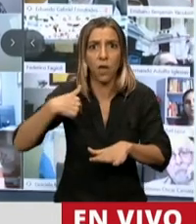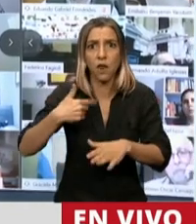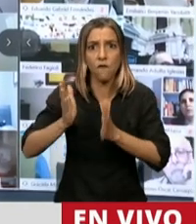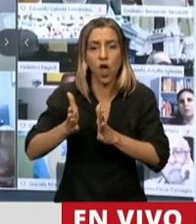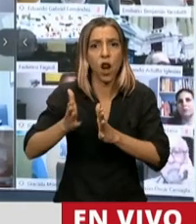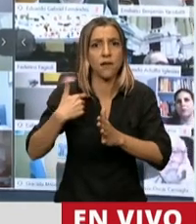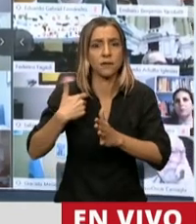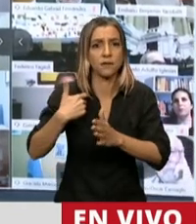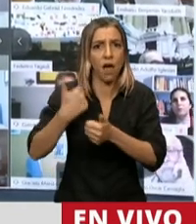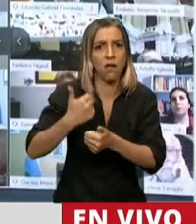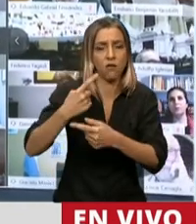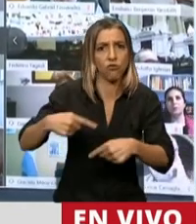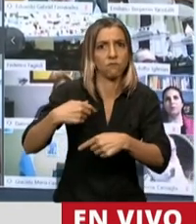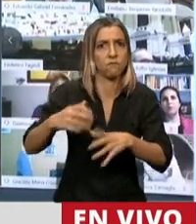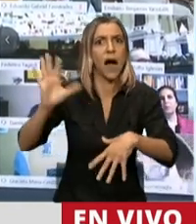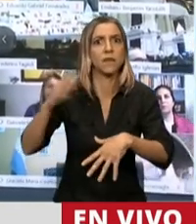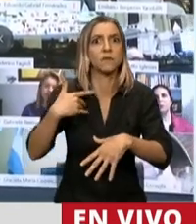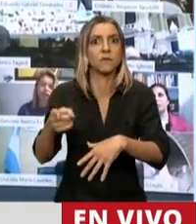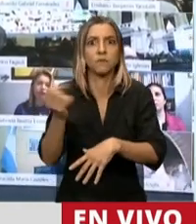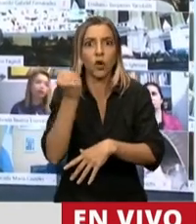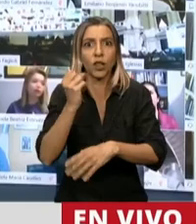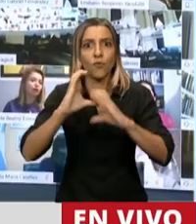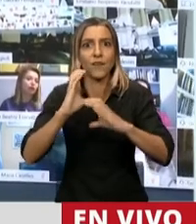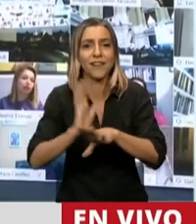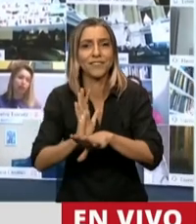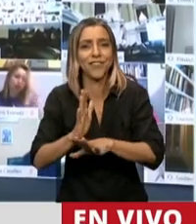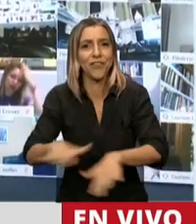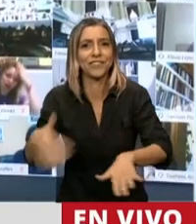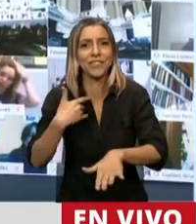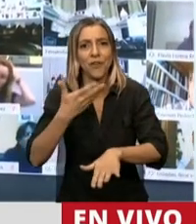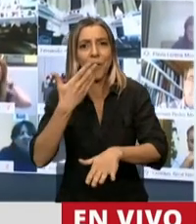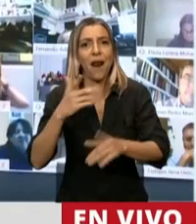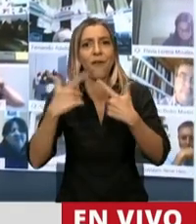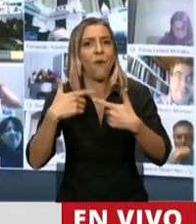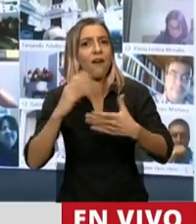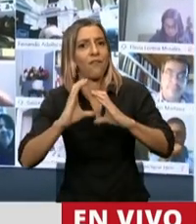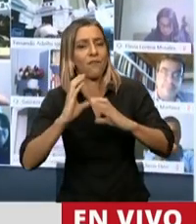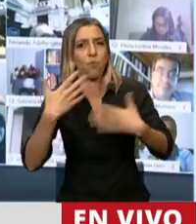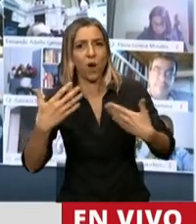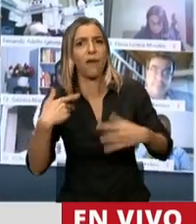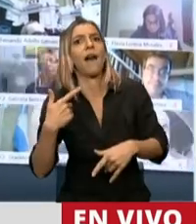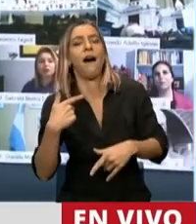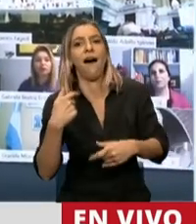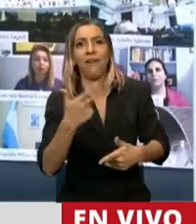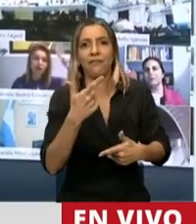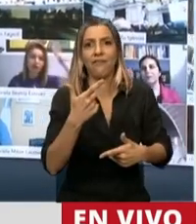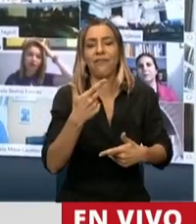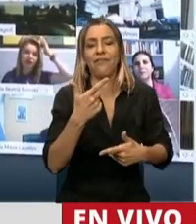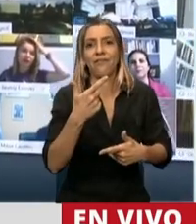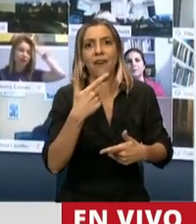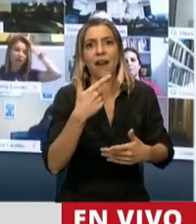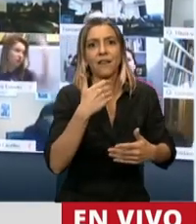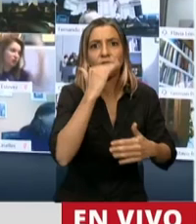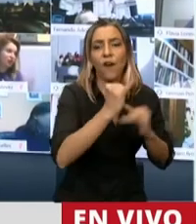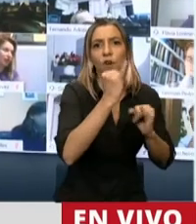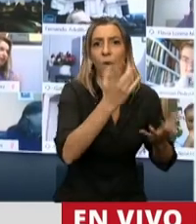celebramos esta iniciativa que unifica todas las legislaciones provinciales estableciendo un marco general de regulación.